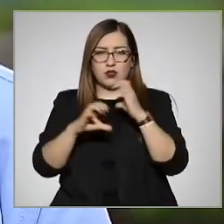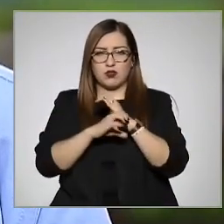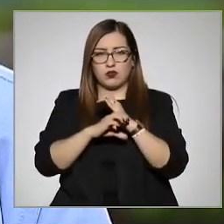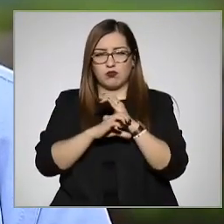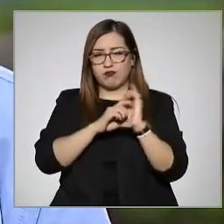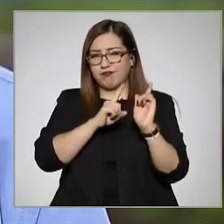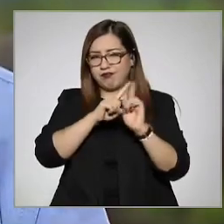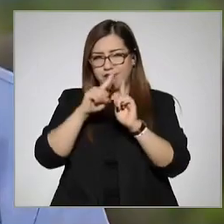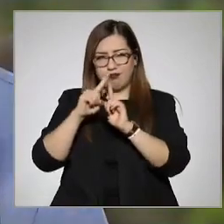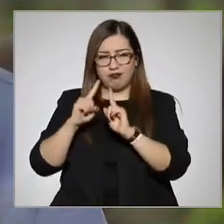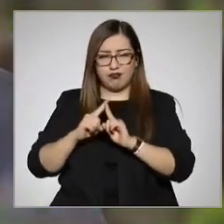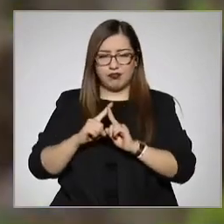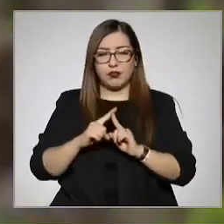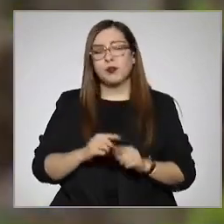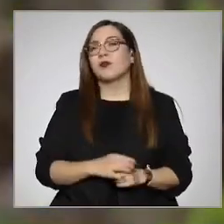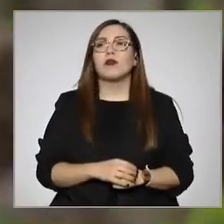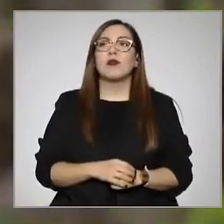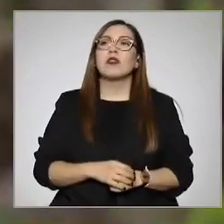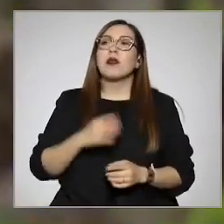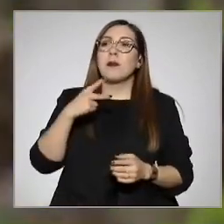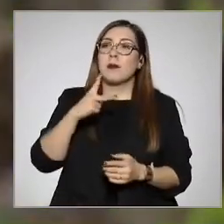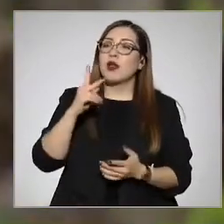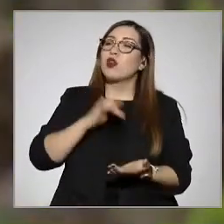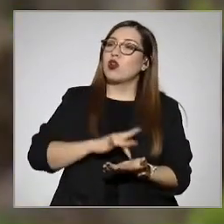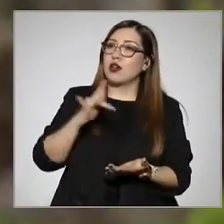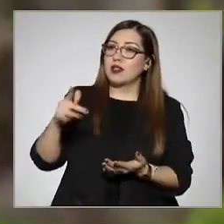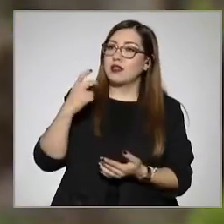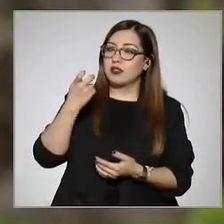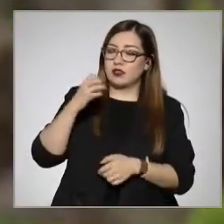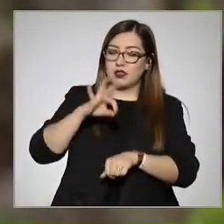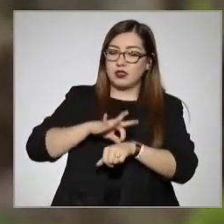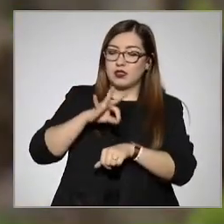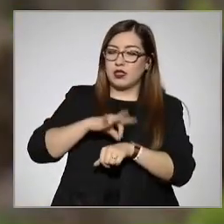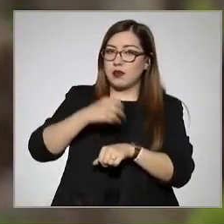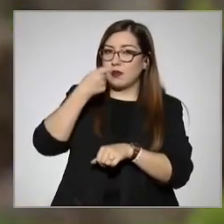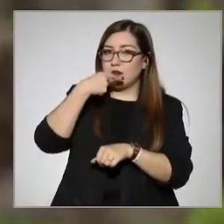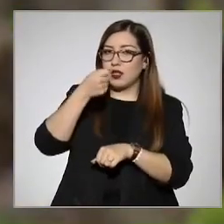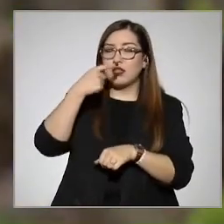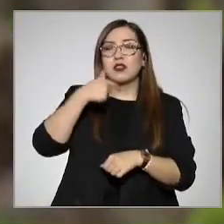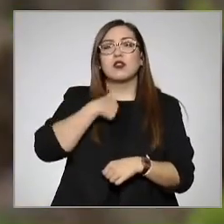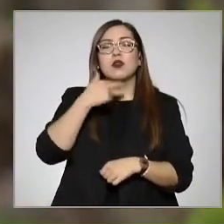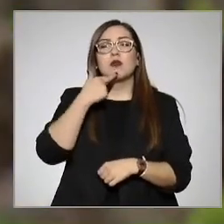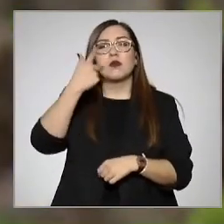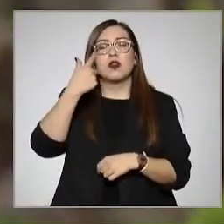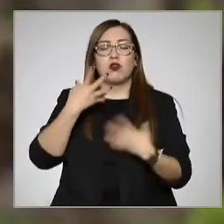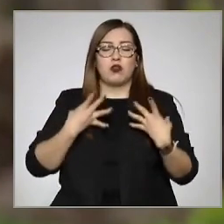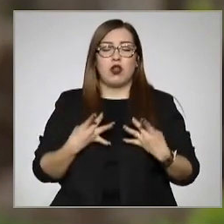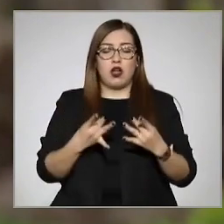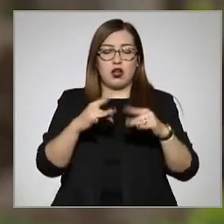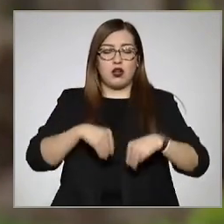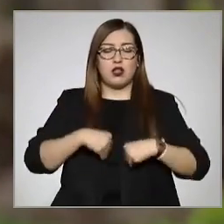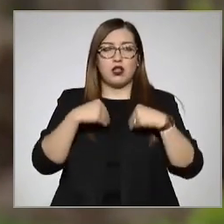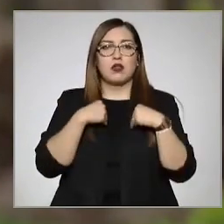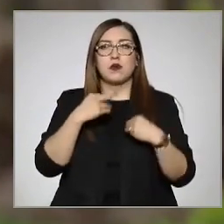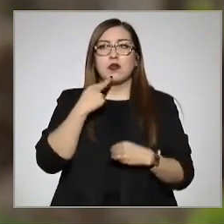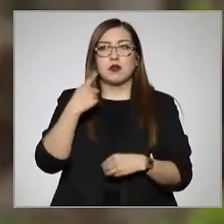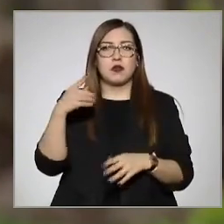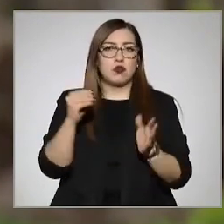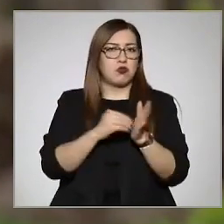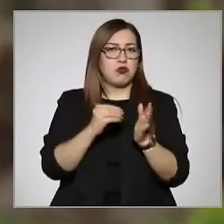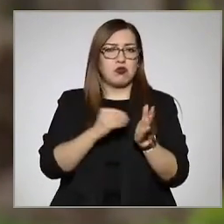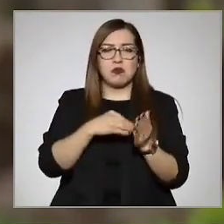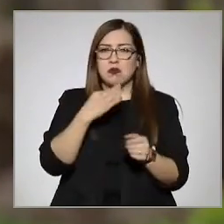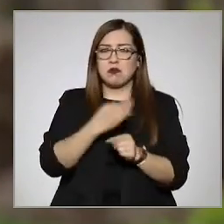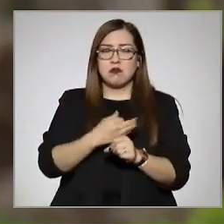broncodilatadores. Pues gracias a la medicina homeopática pude tener mejor calidad de vida y, pues hasta ahorita no tengo tema